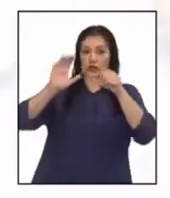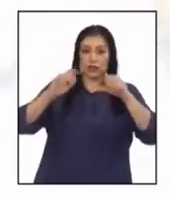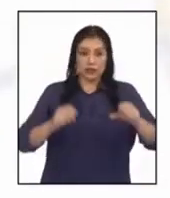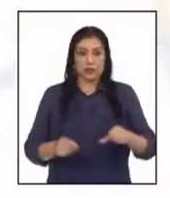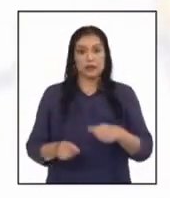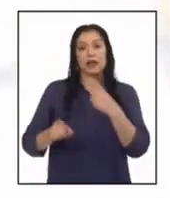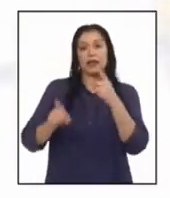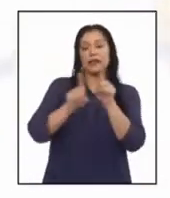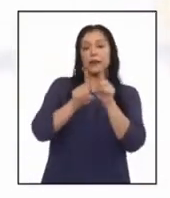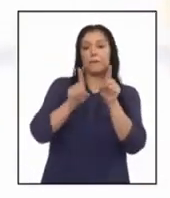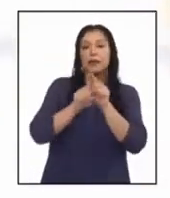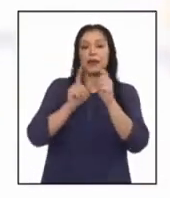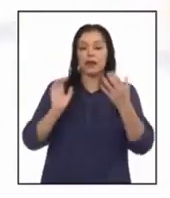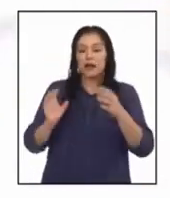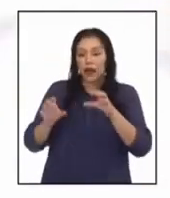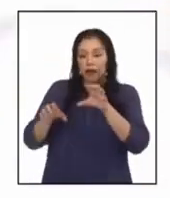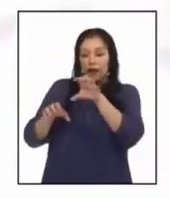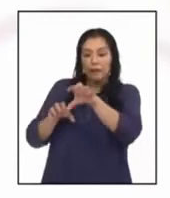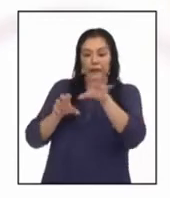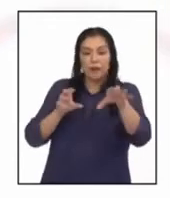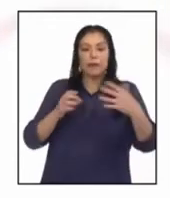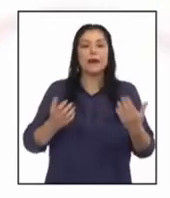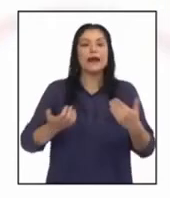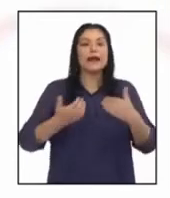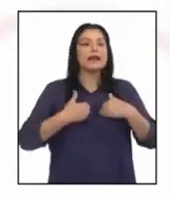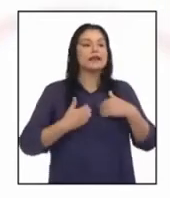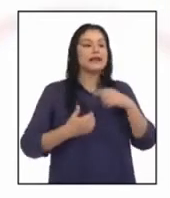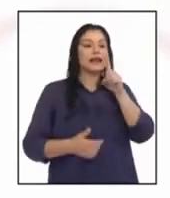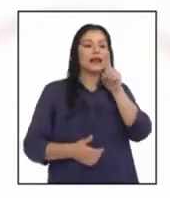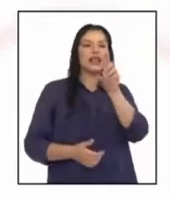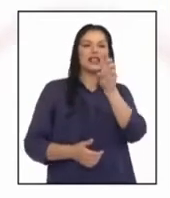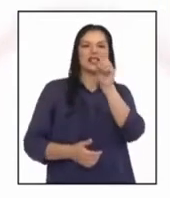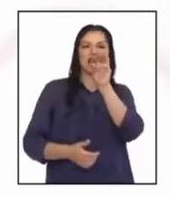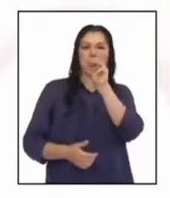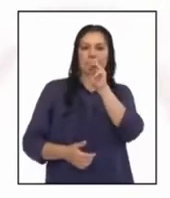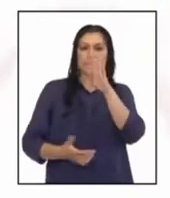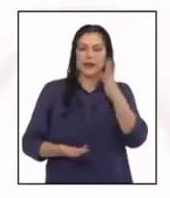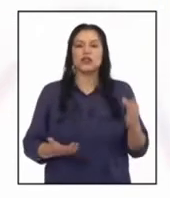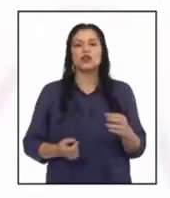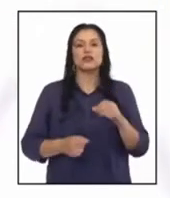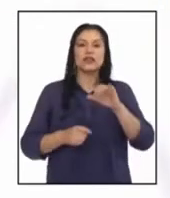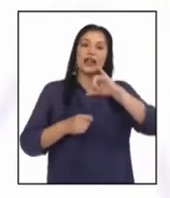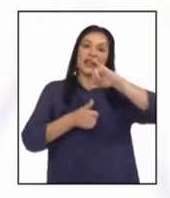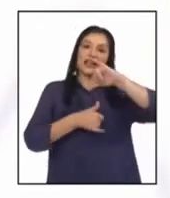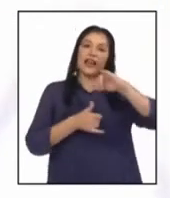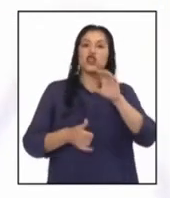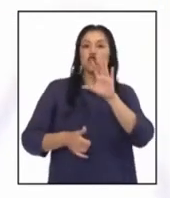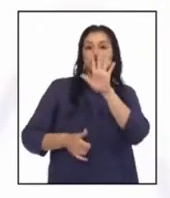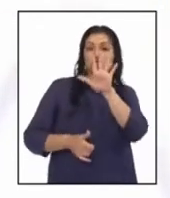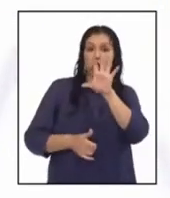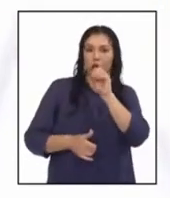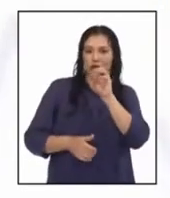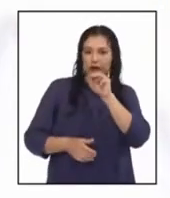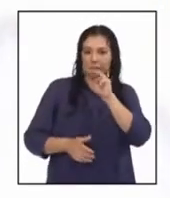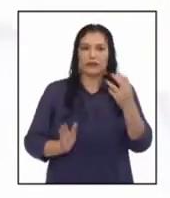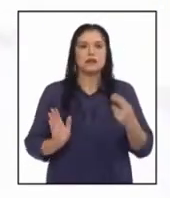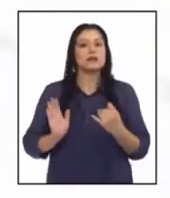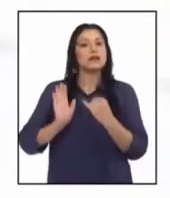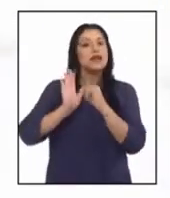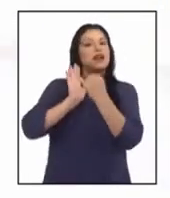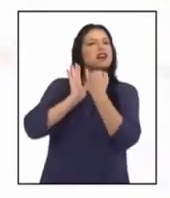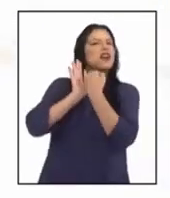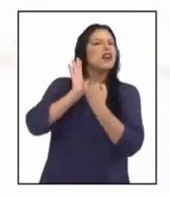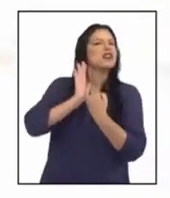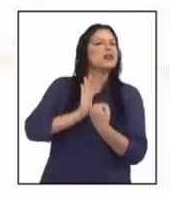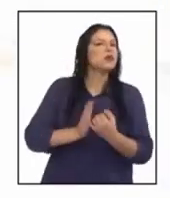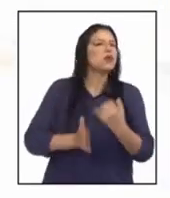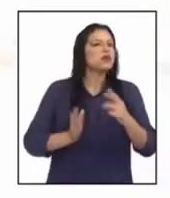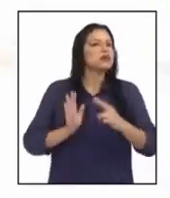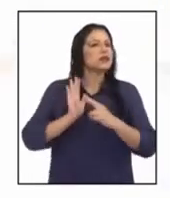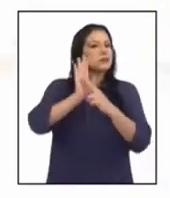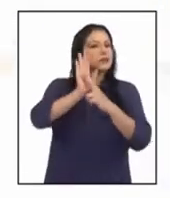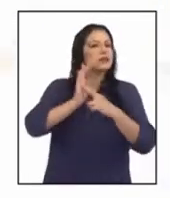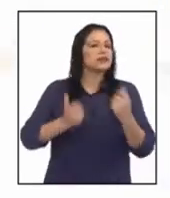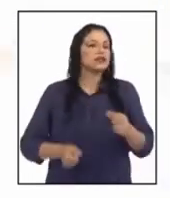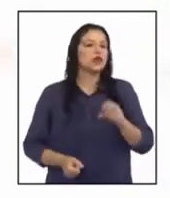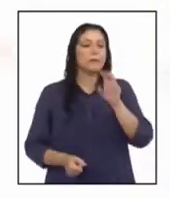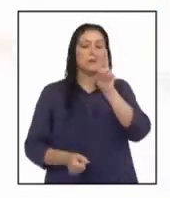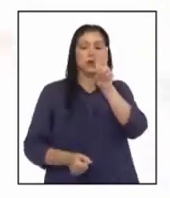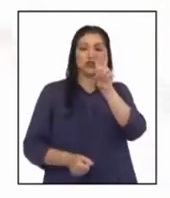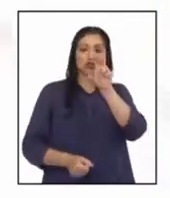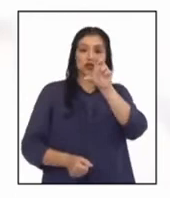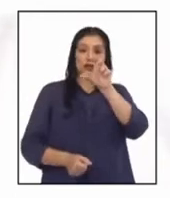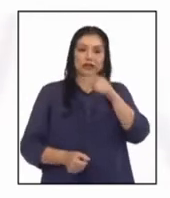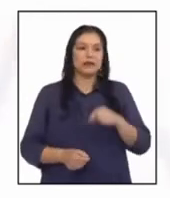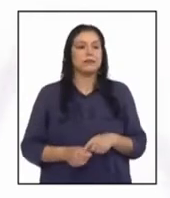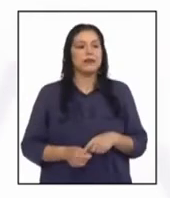otro lado, cada manzana debe tener 100 metros de largo y 50 metros de ancho, que en el plano estarán representados por 2